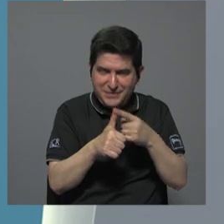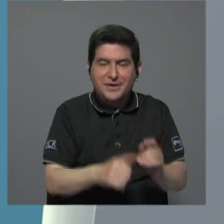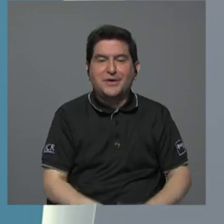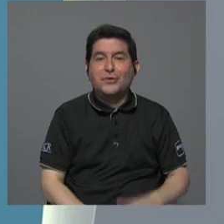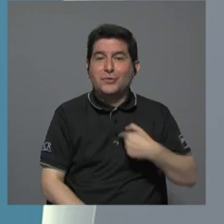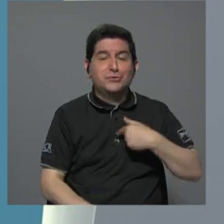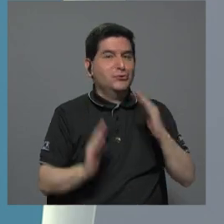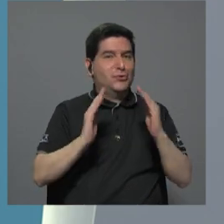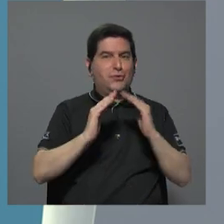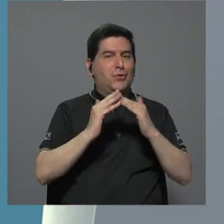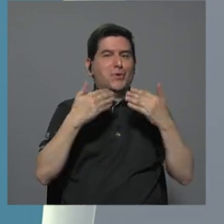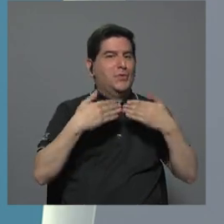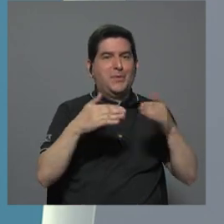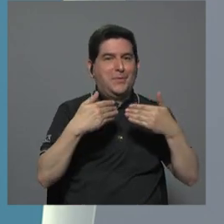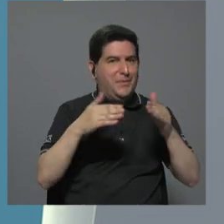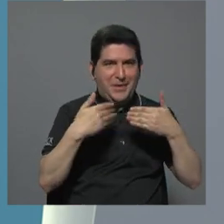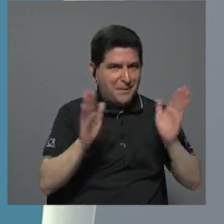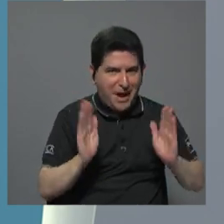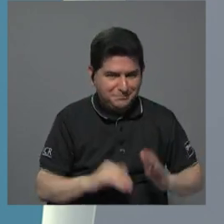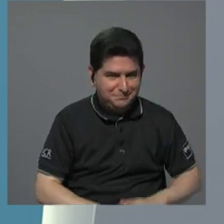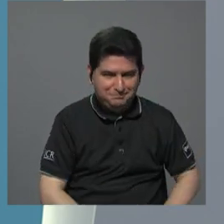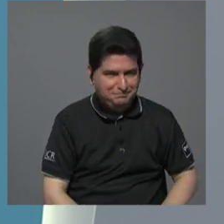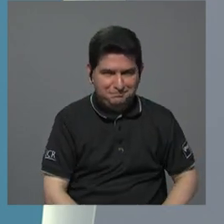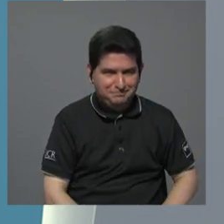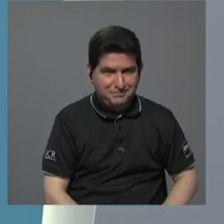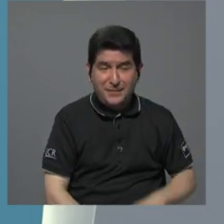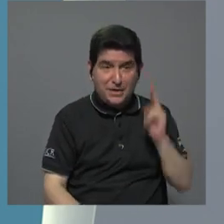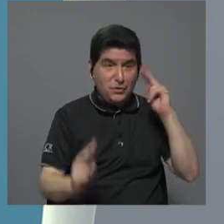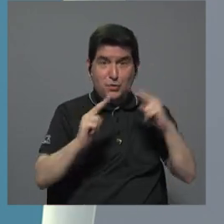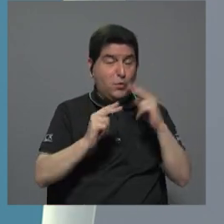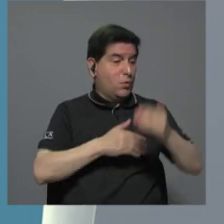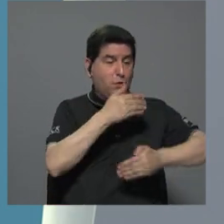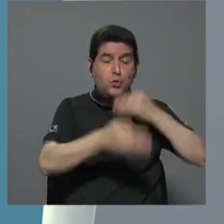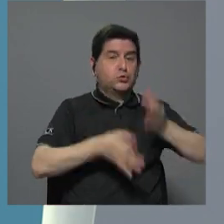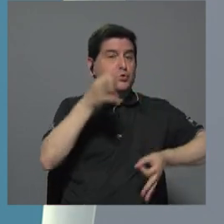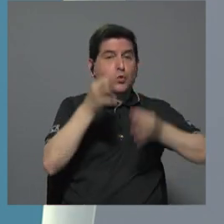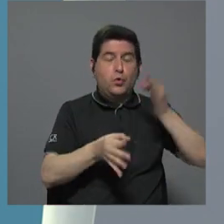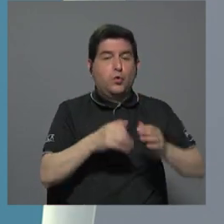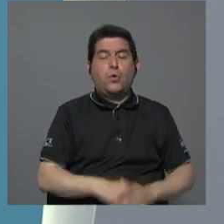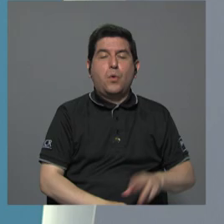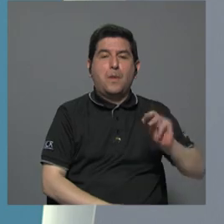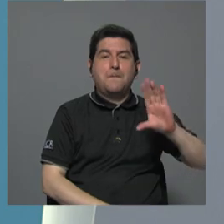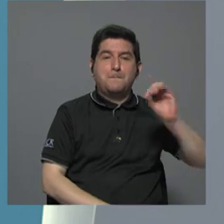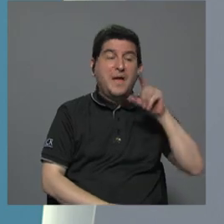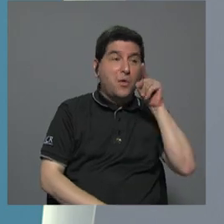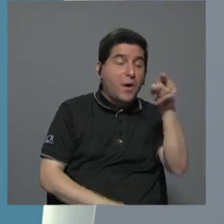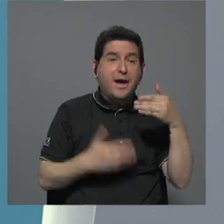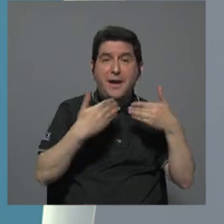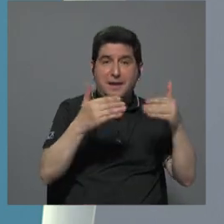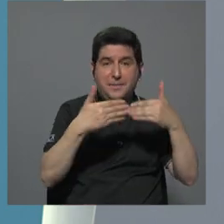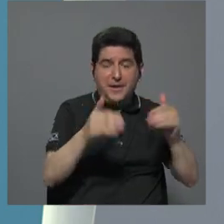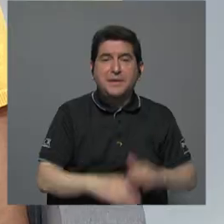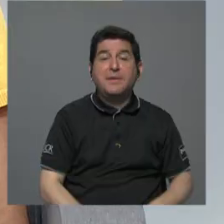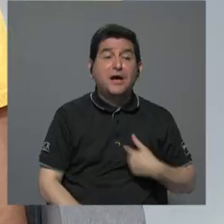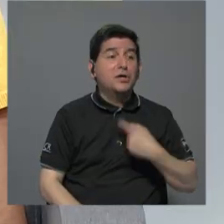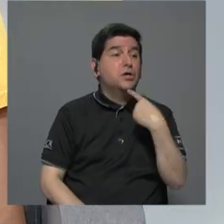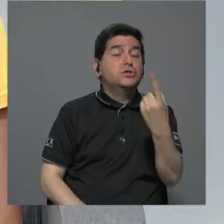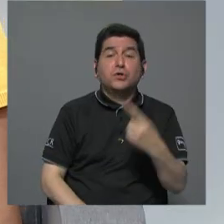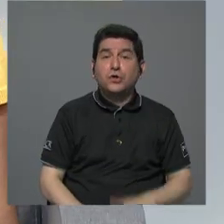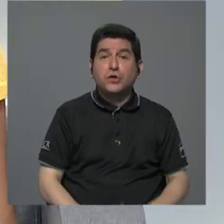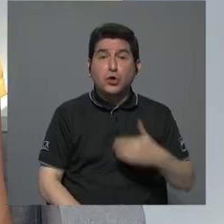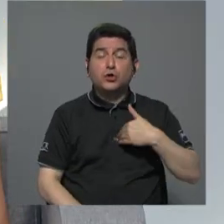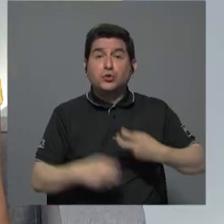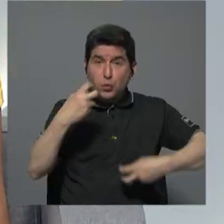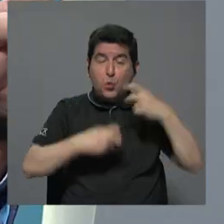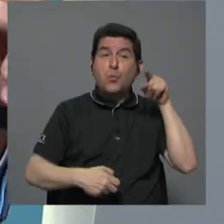yo no vivo en Panamá, ¿verdad? Ni conozco los procesos judiciales de Meco en Panamá, ni sé nada. No, lo digo porque precisamente tuvo